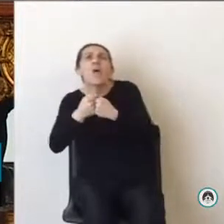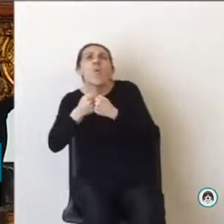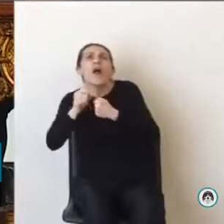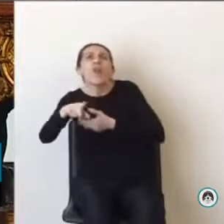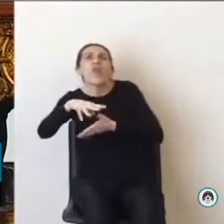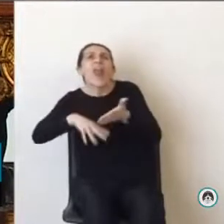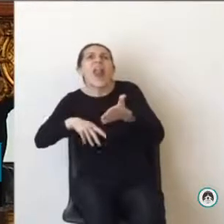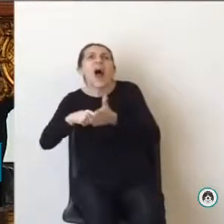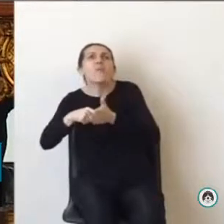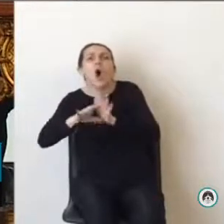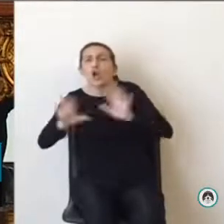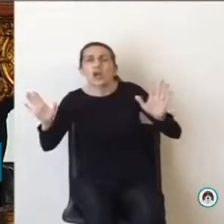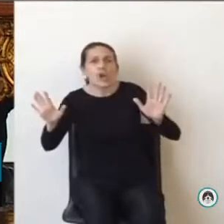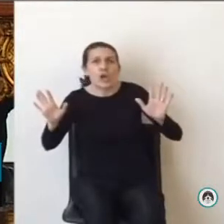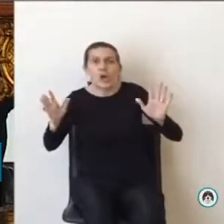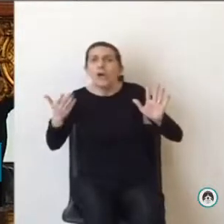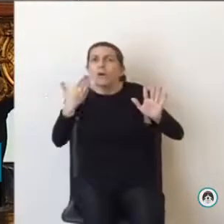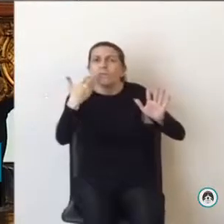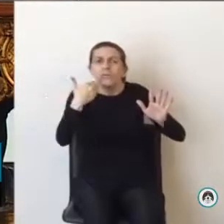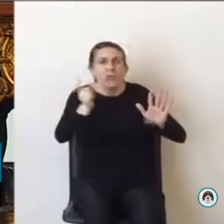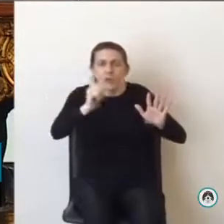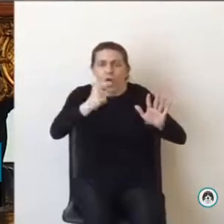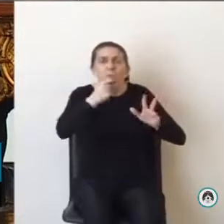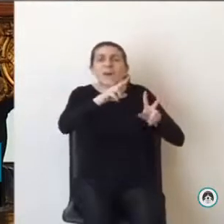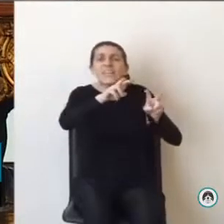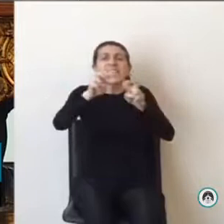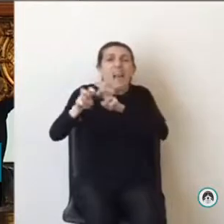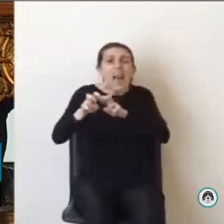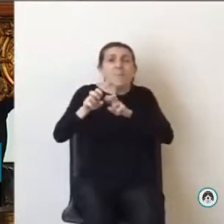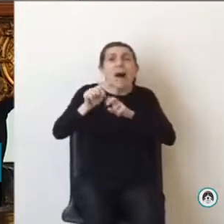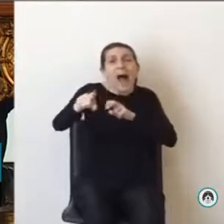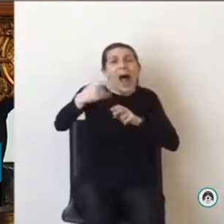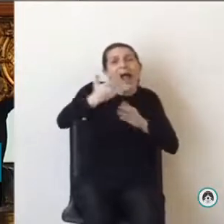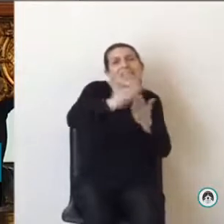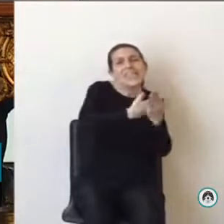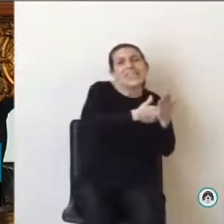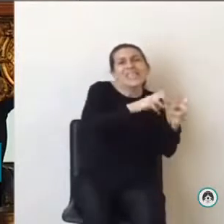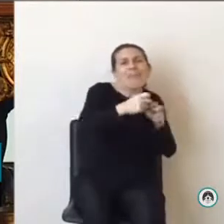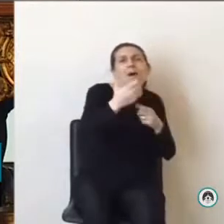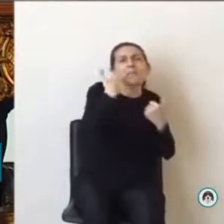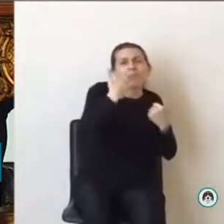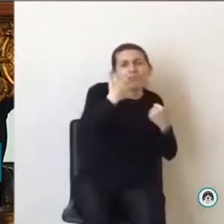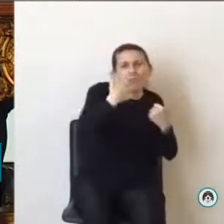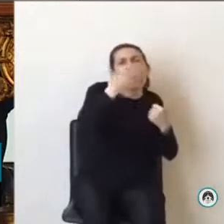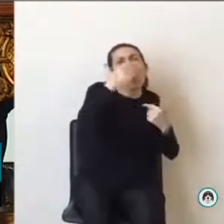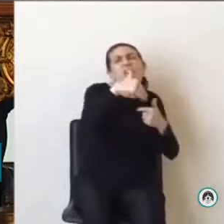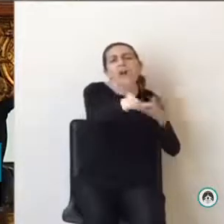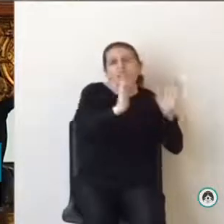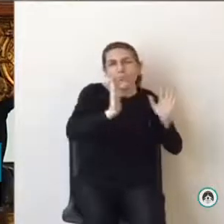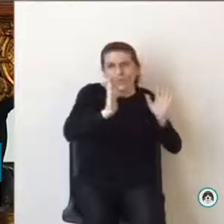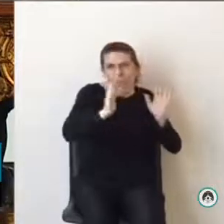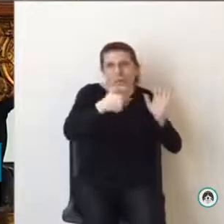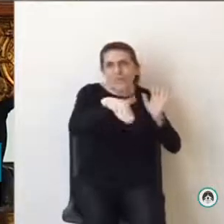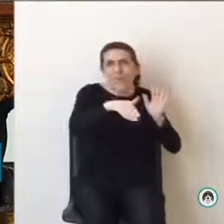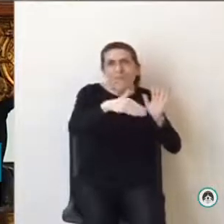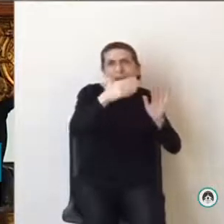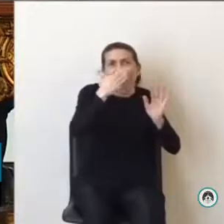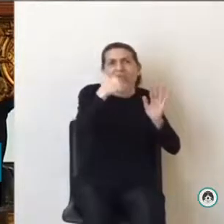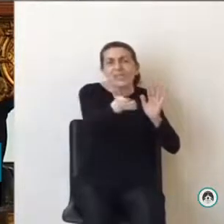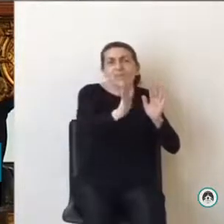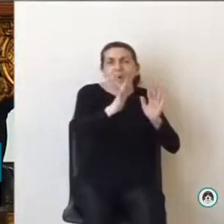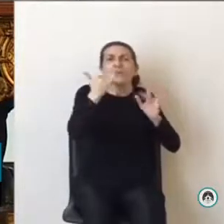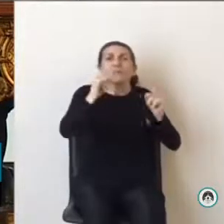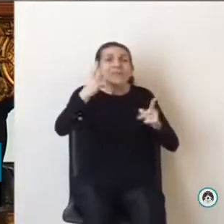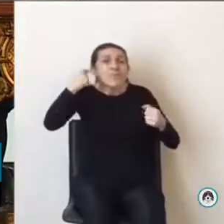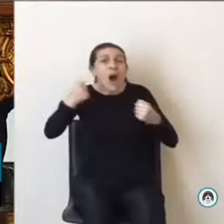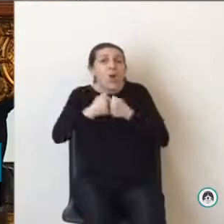parlamentaria, los temas que son con discurso van a venir luego en los temas que están acordados